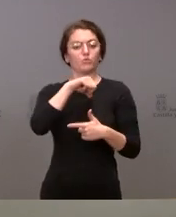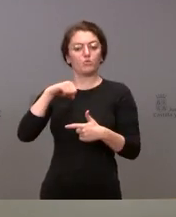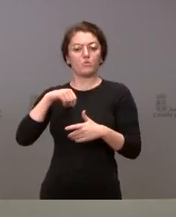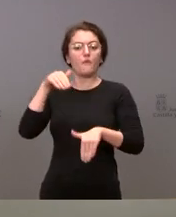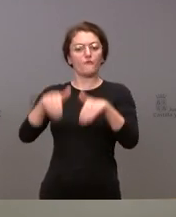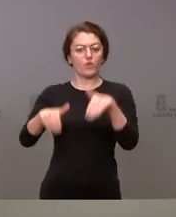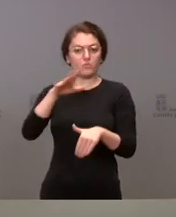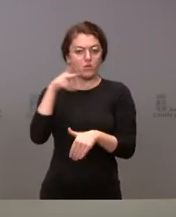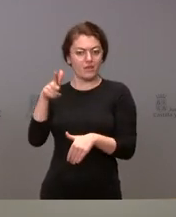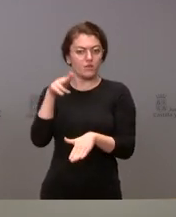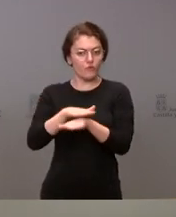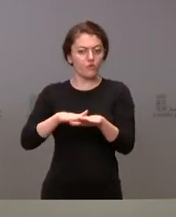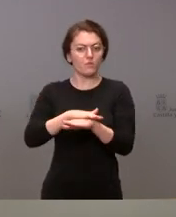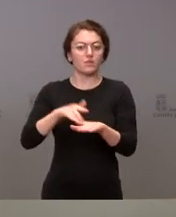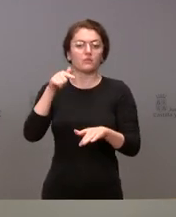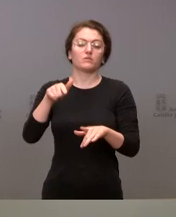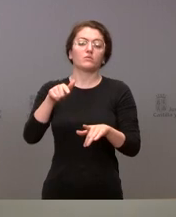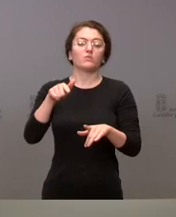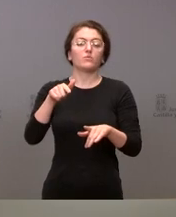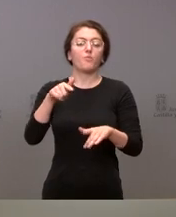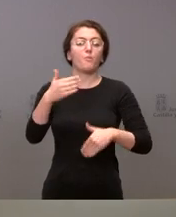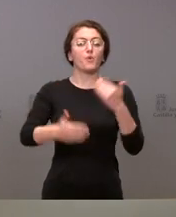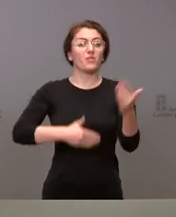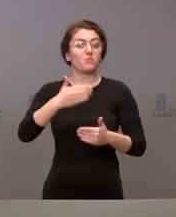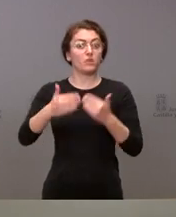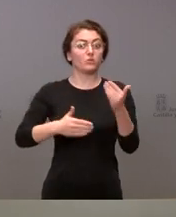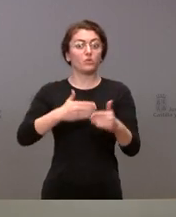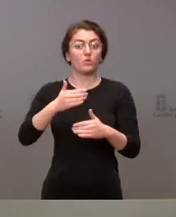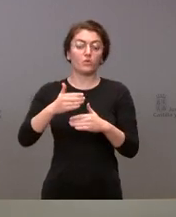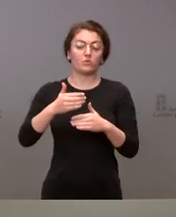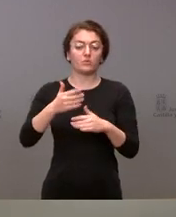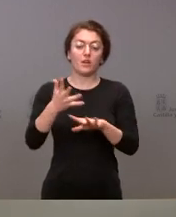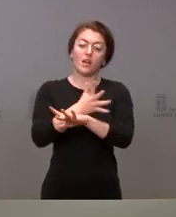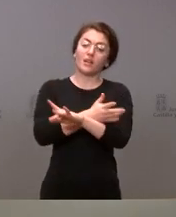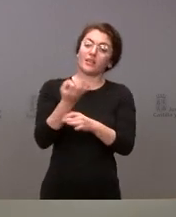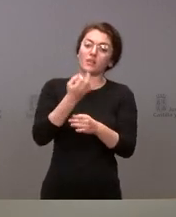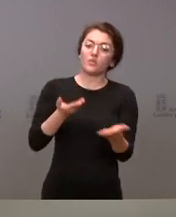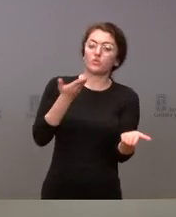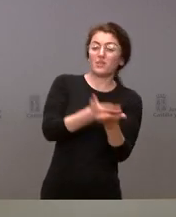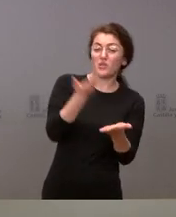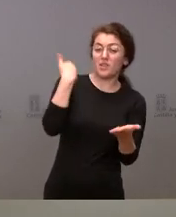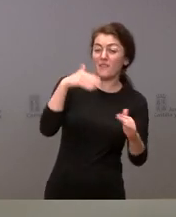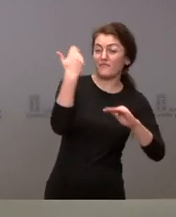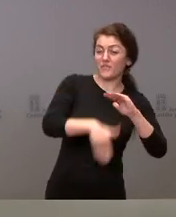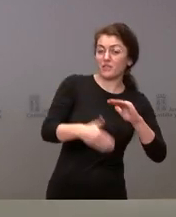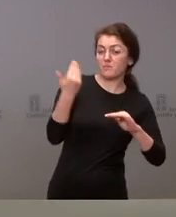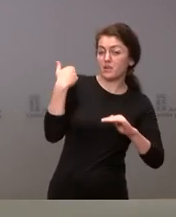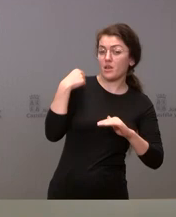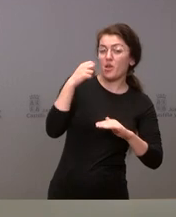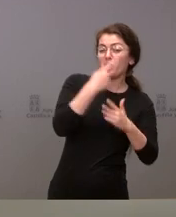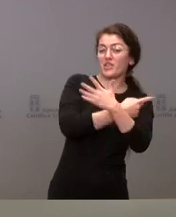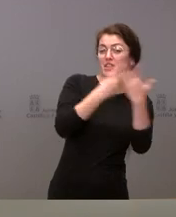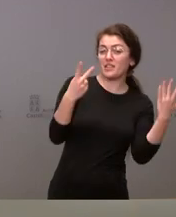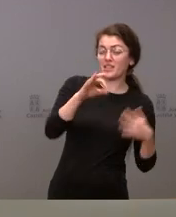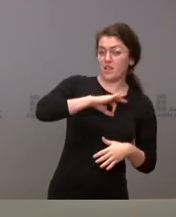fundamental. Ha habido un procedimiento que requería una solicitud de los interesados que finalizó el pasado 17 de enero.